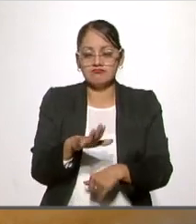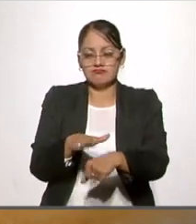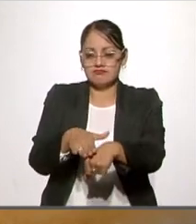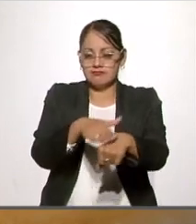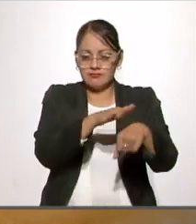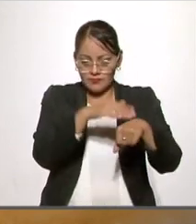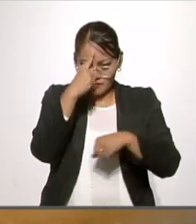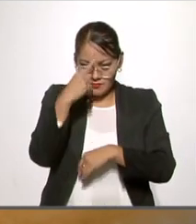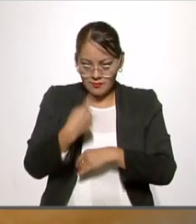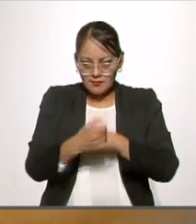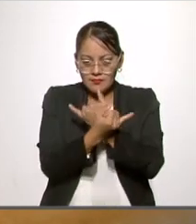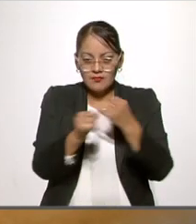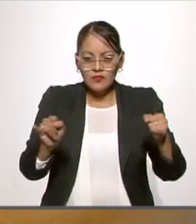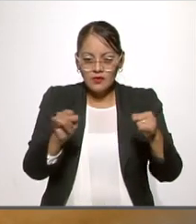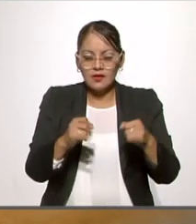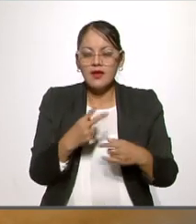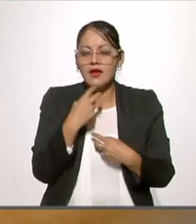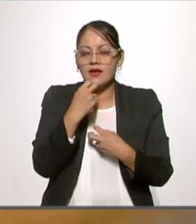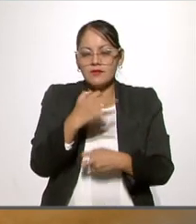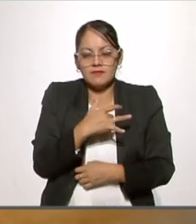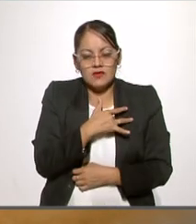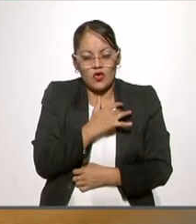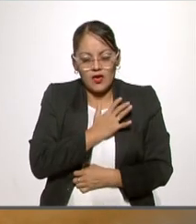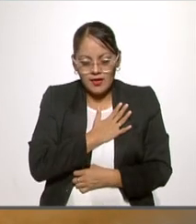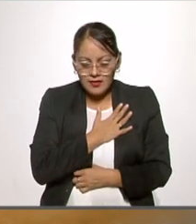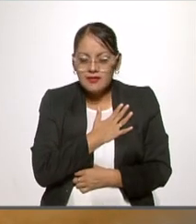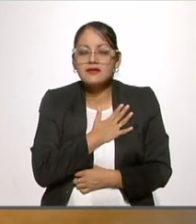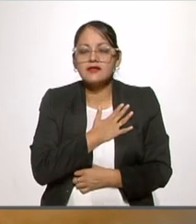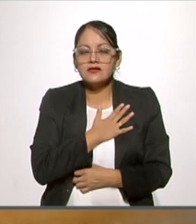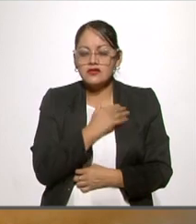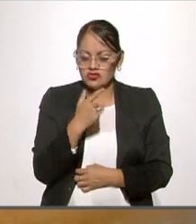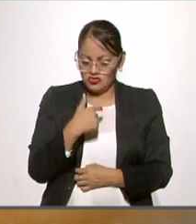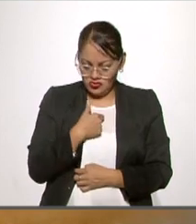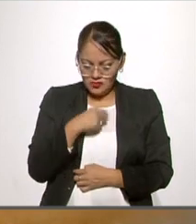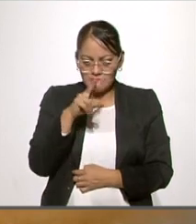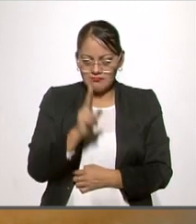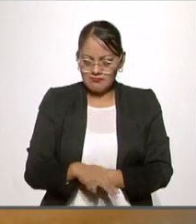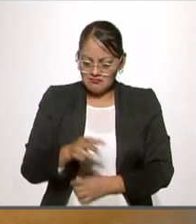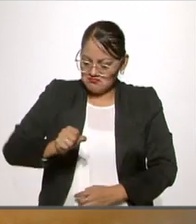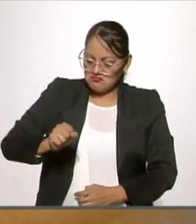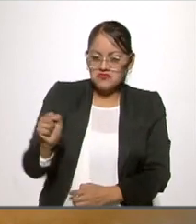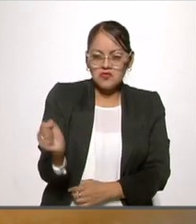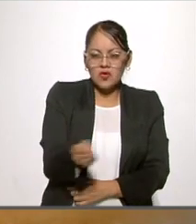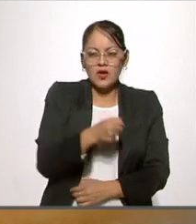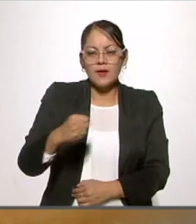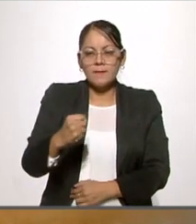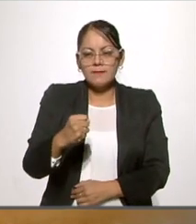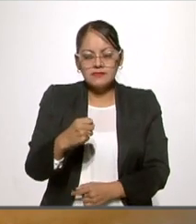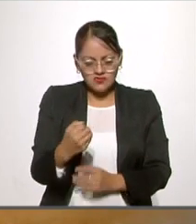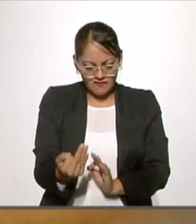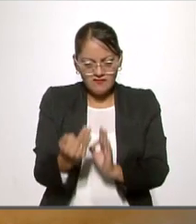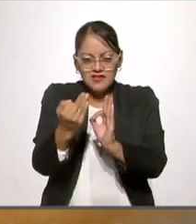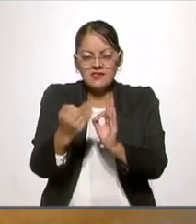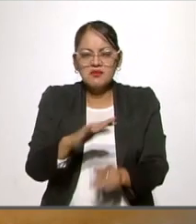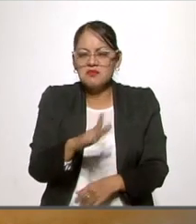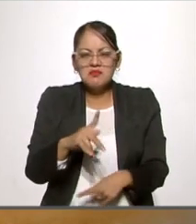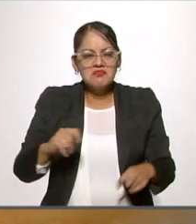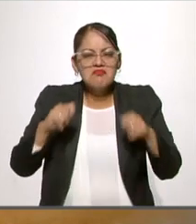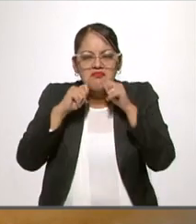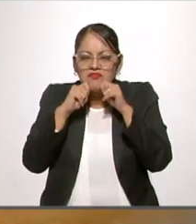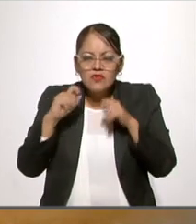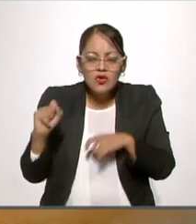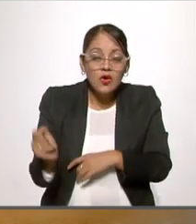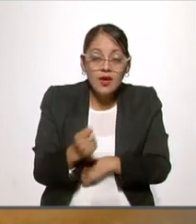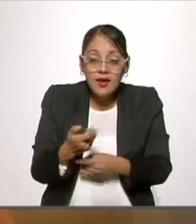de la patria y al grito de mi corazón, volé a empuñar la espada y a desafiar la muerte, no preví que